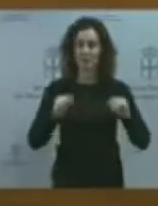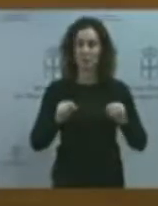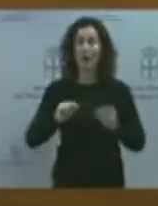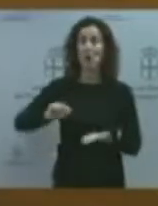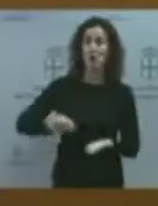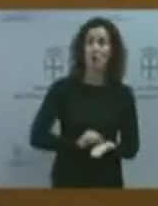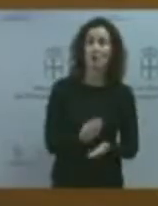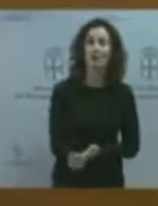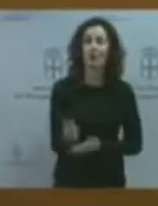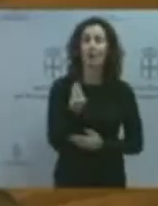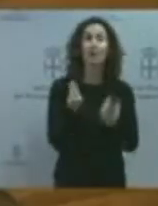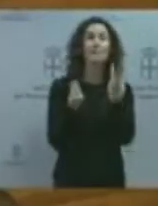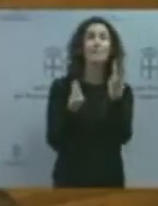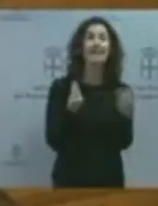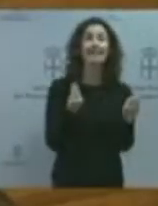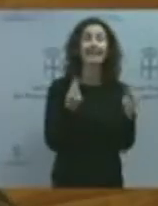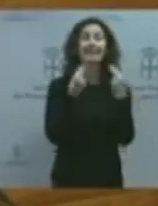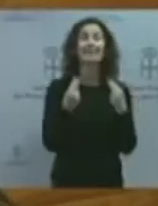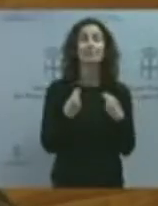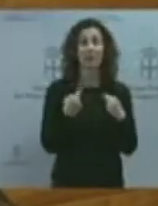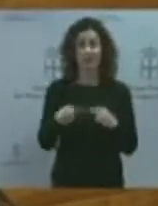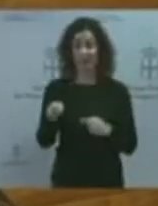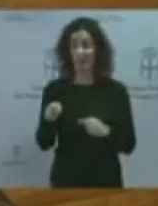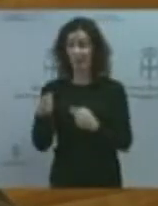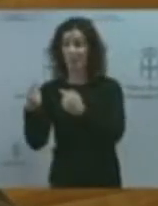usted le situaron de 9 en 4, batió un récord. Usted mismo. Gracias. Gracias.